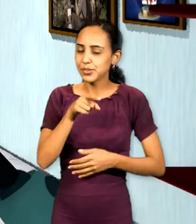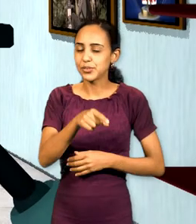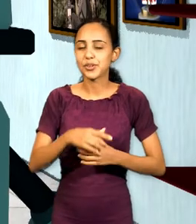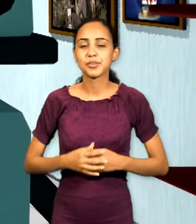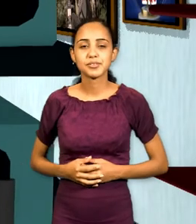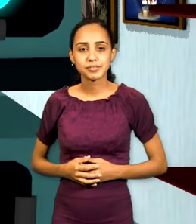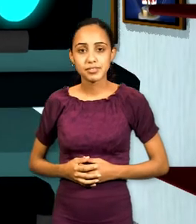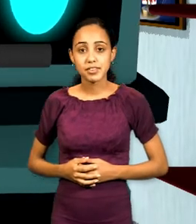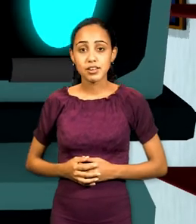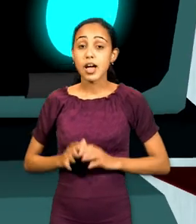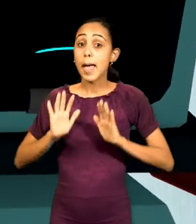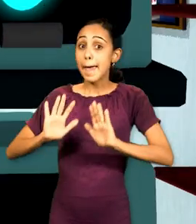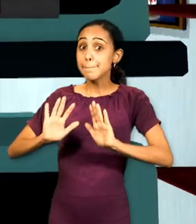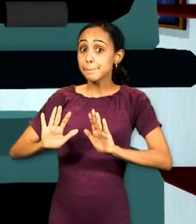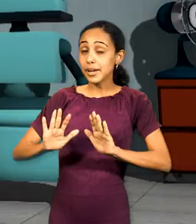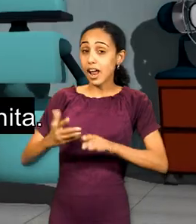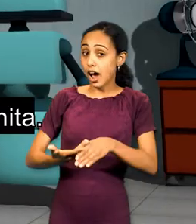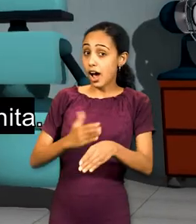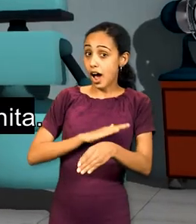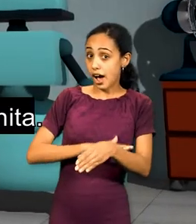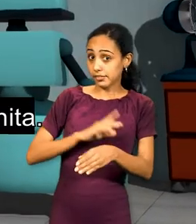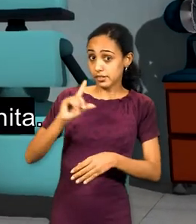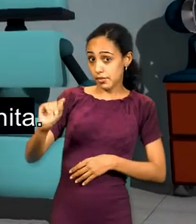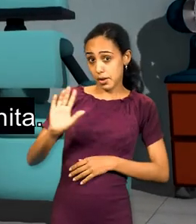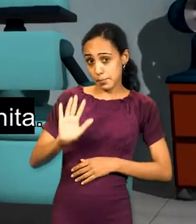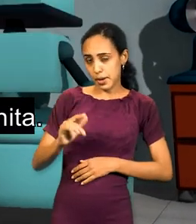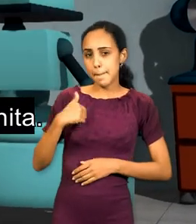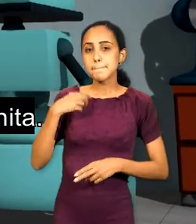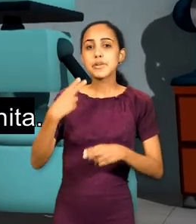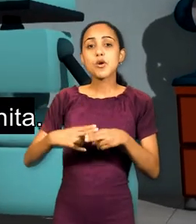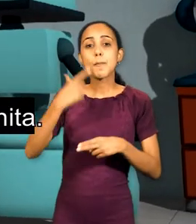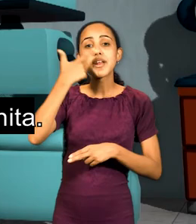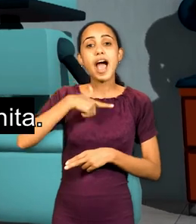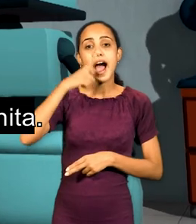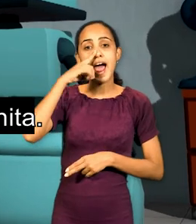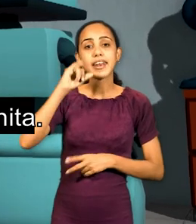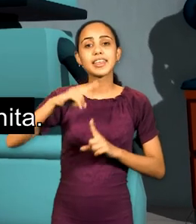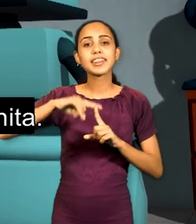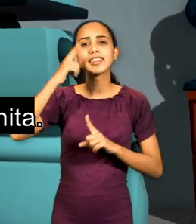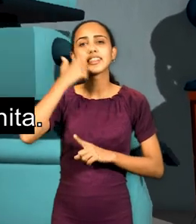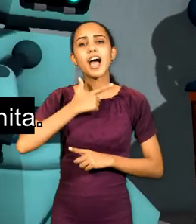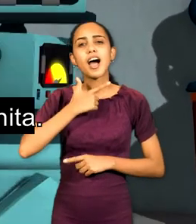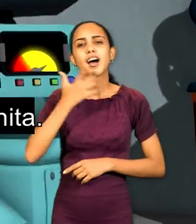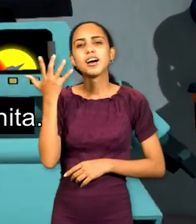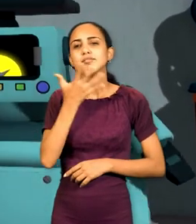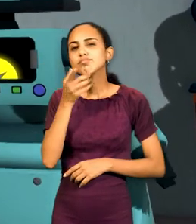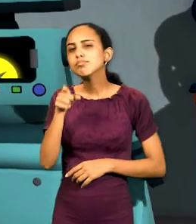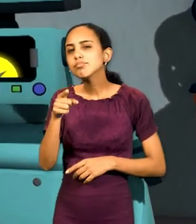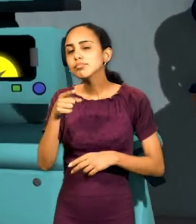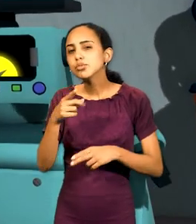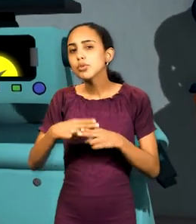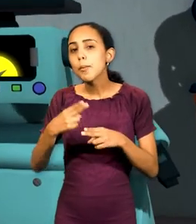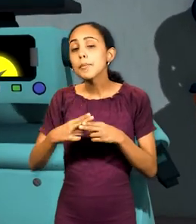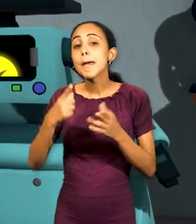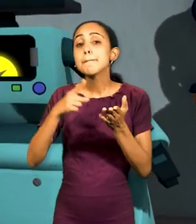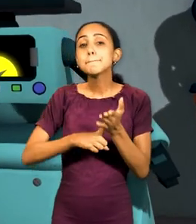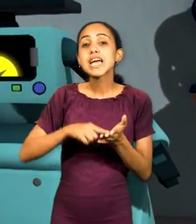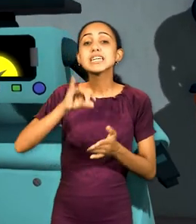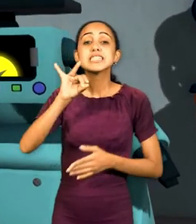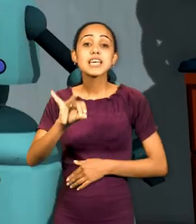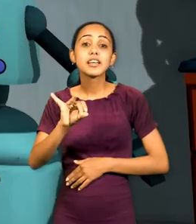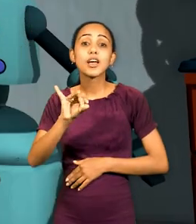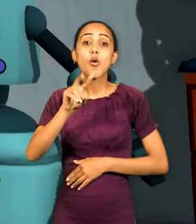increíble. ¡Eh! Espera, antes de que te vayas. Mi nombre es Anita. ¿Y el tuyo? P